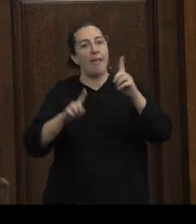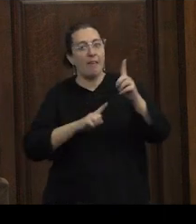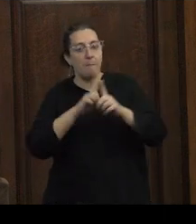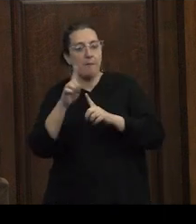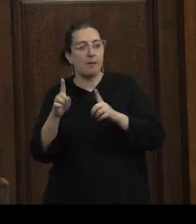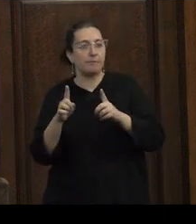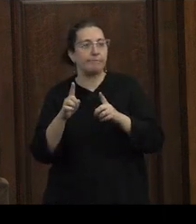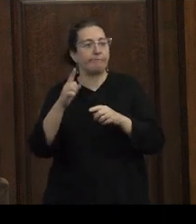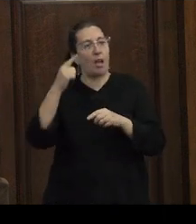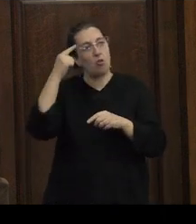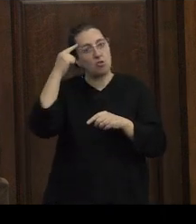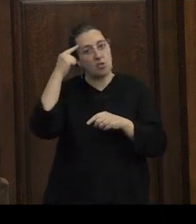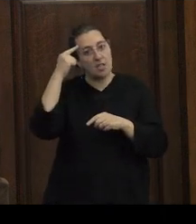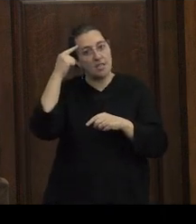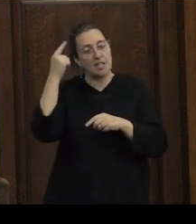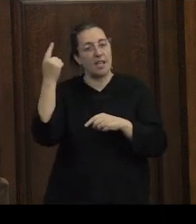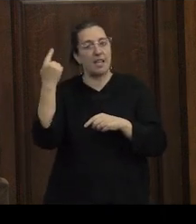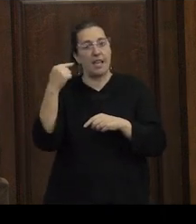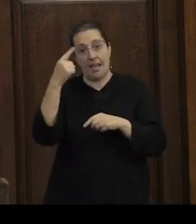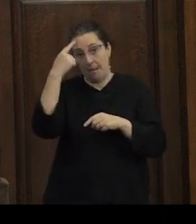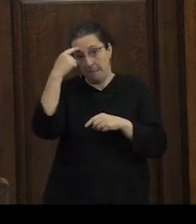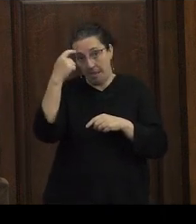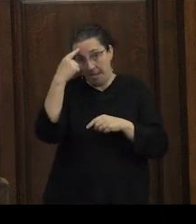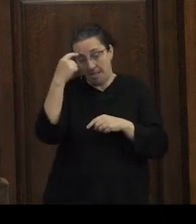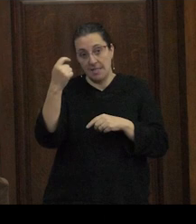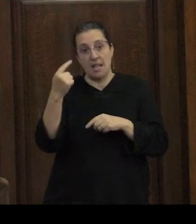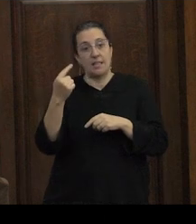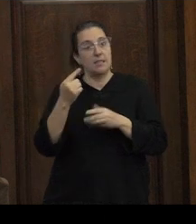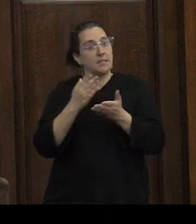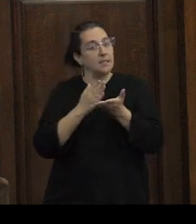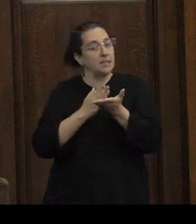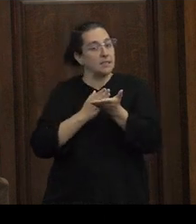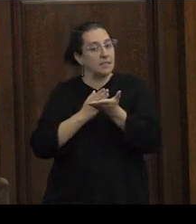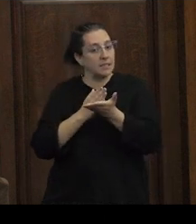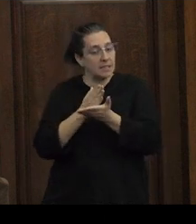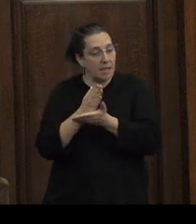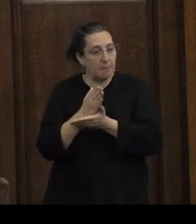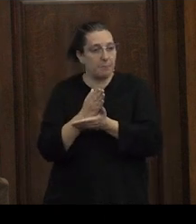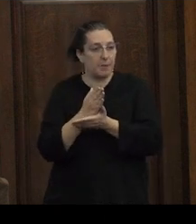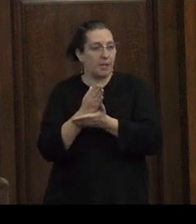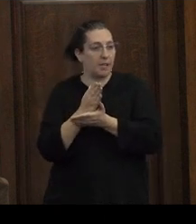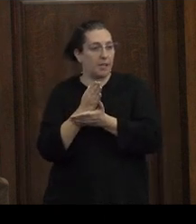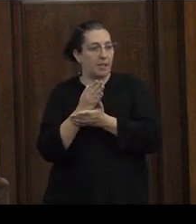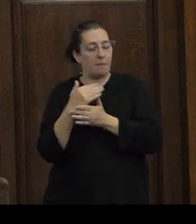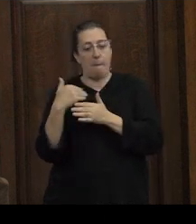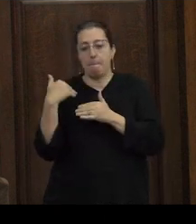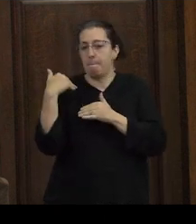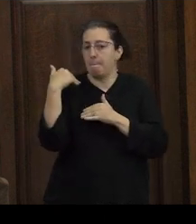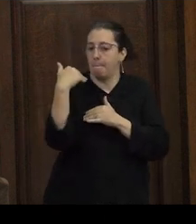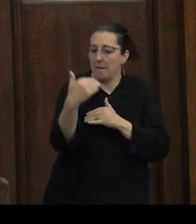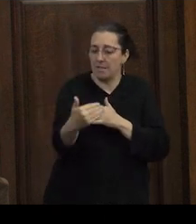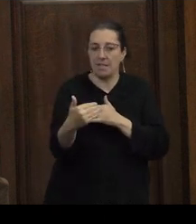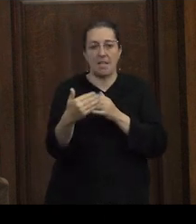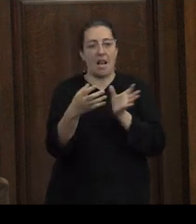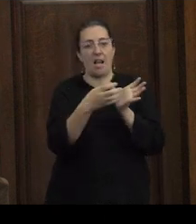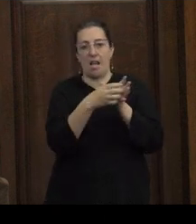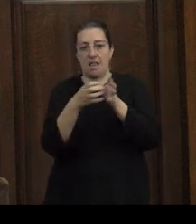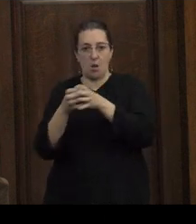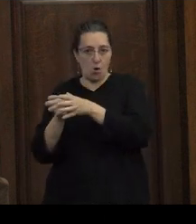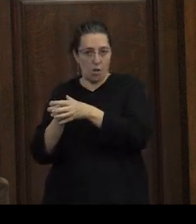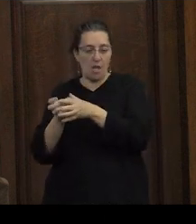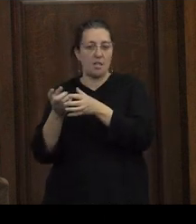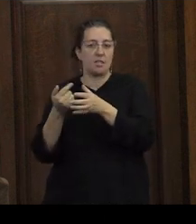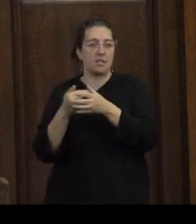será a conciencia de que las experiencias siempre desbordan las categorías y